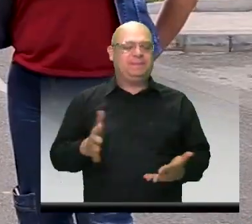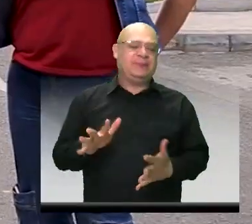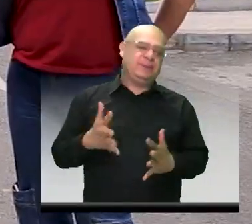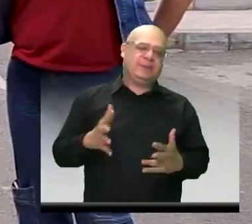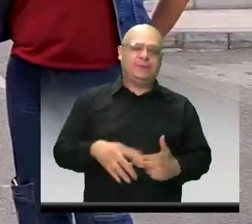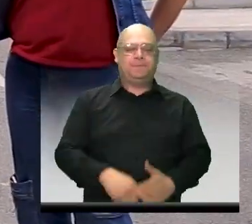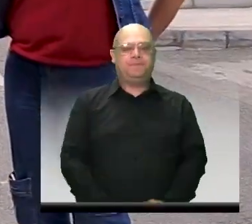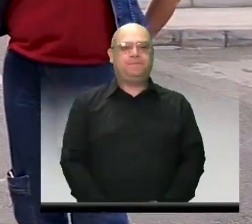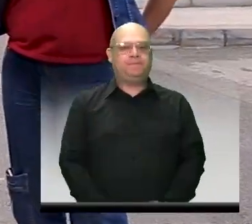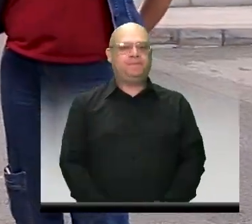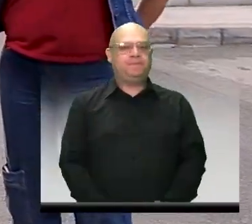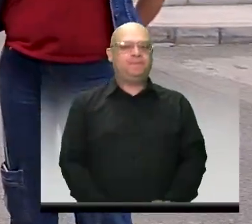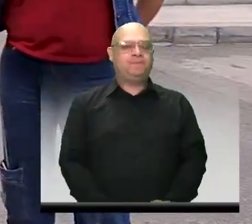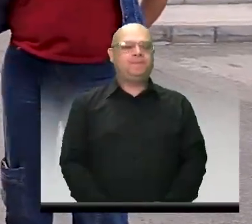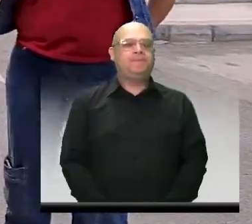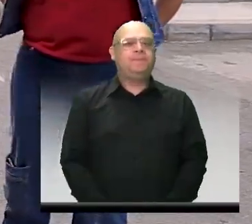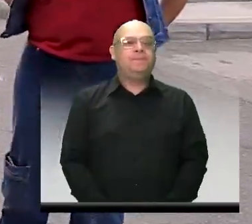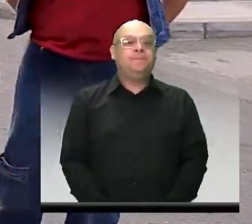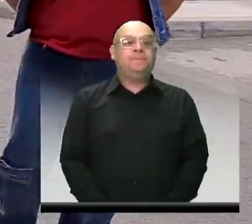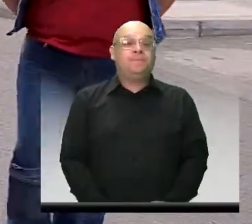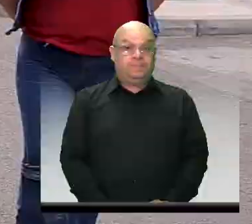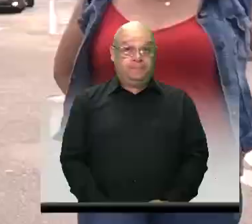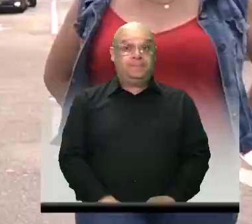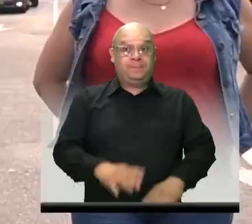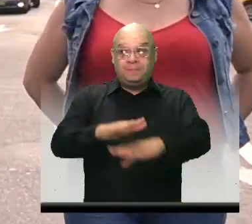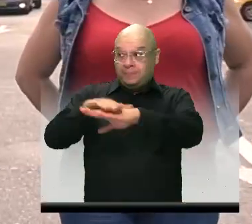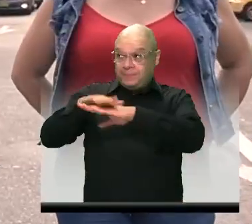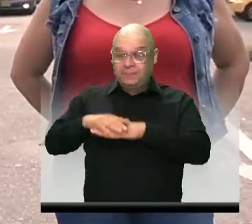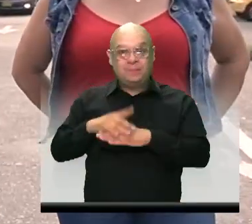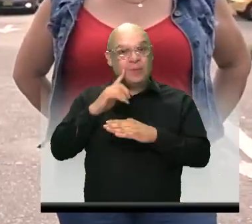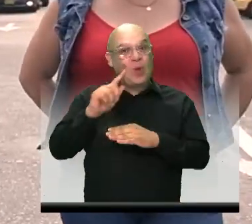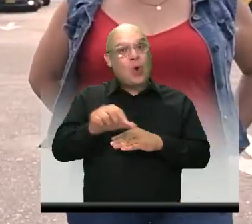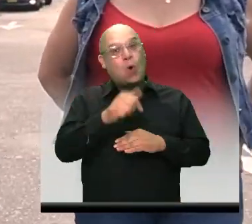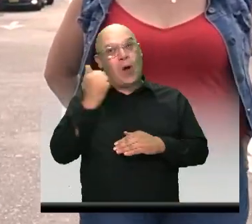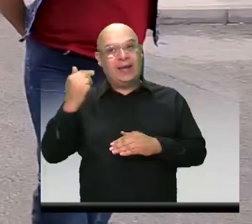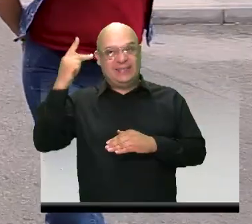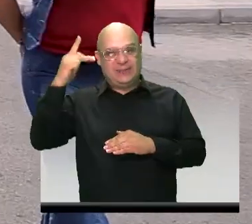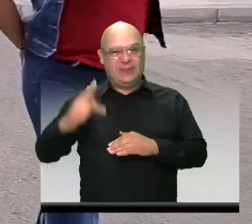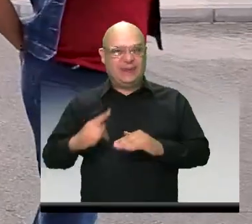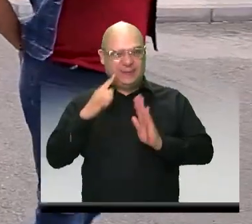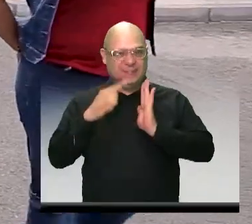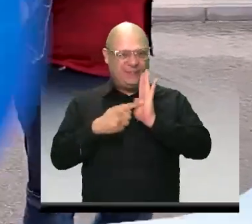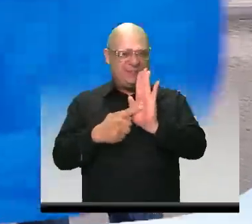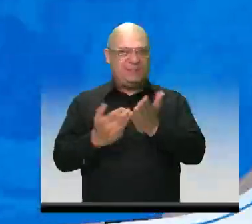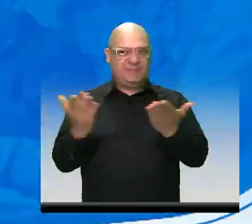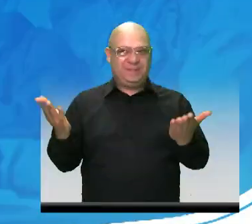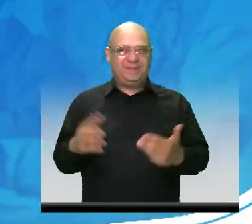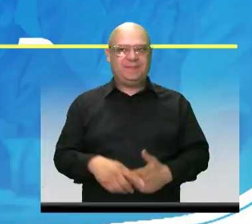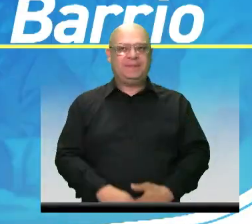Muchachos, Andrés, yo quiero que conozcan otra historia de nuestro barrio. Veamos la nota. Vamos a verla.